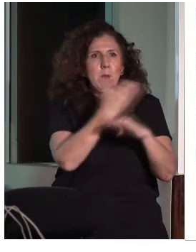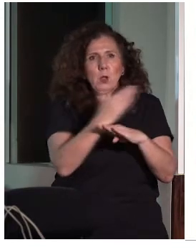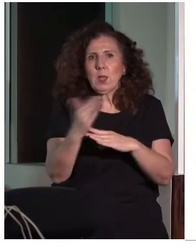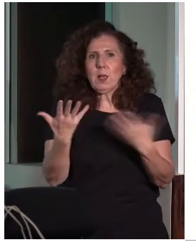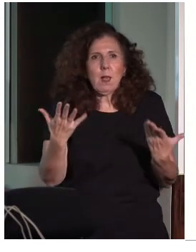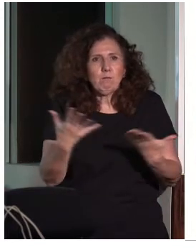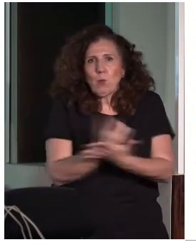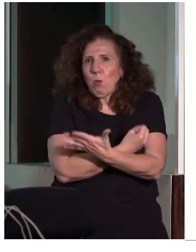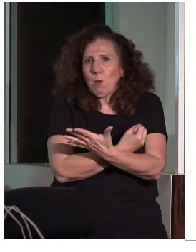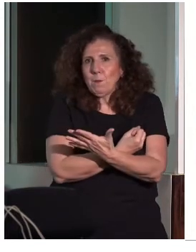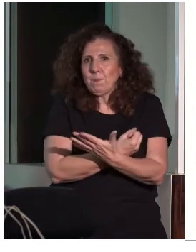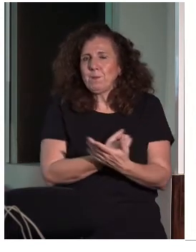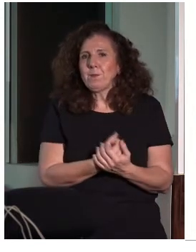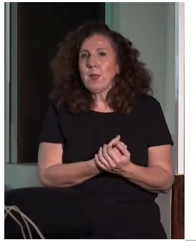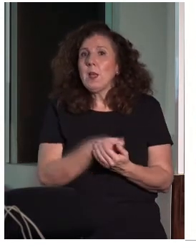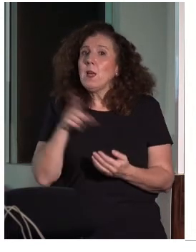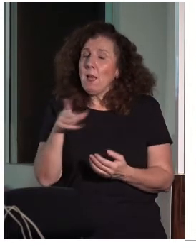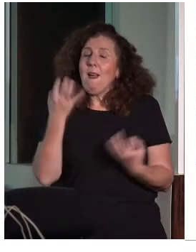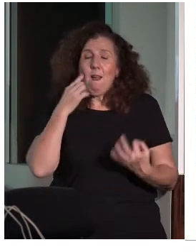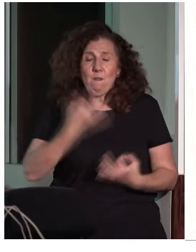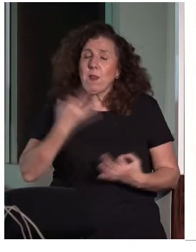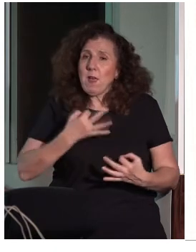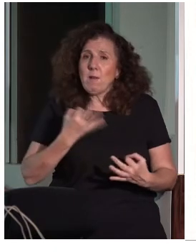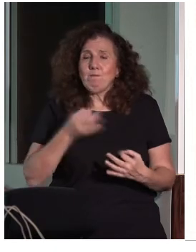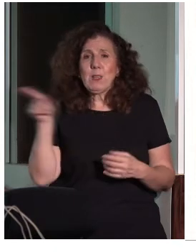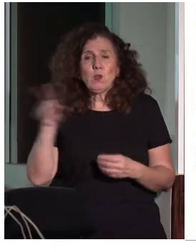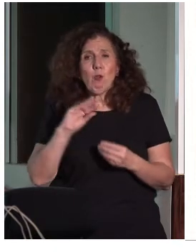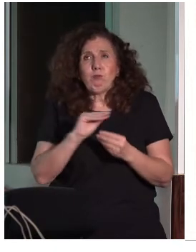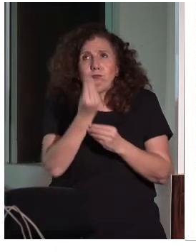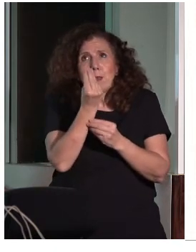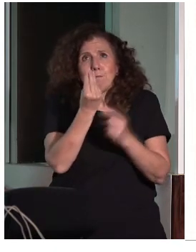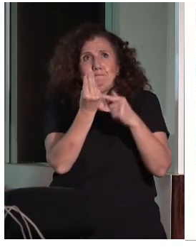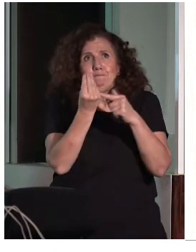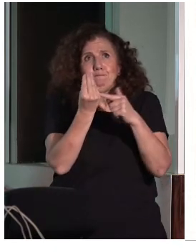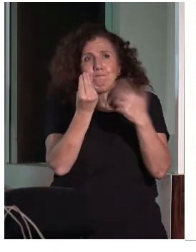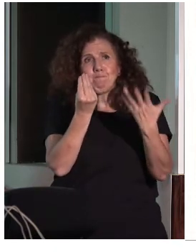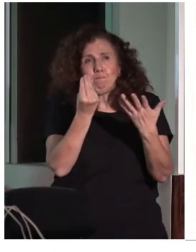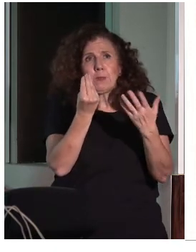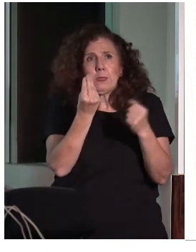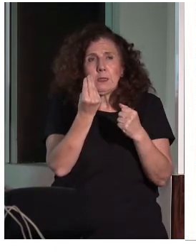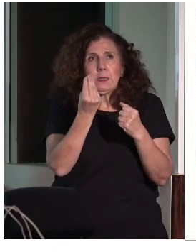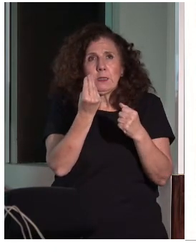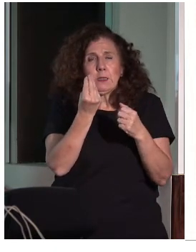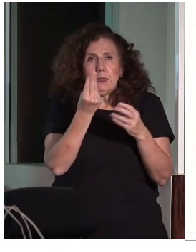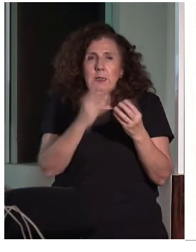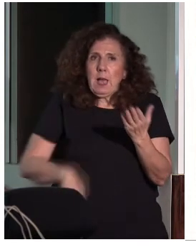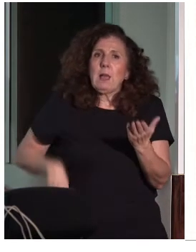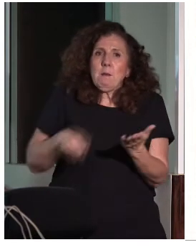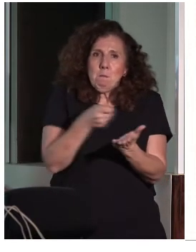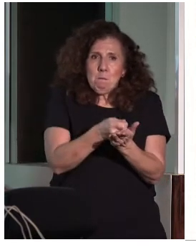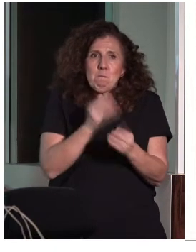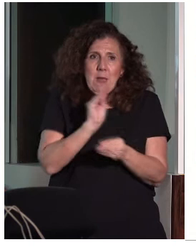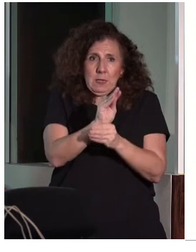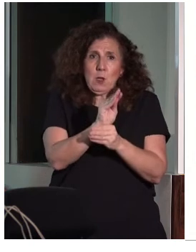Son elementos que tienen una inversión, vamos, no son muy elevadas y la